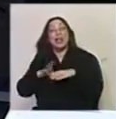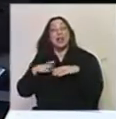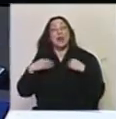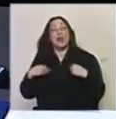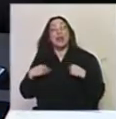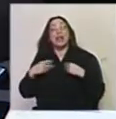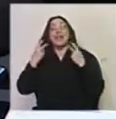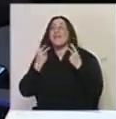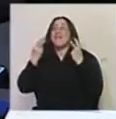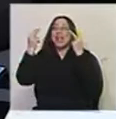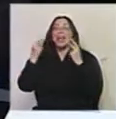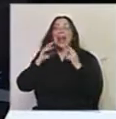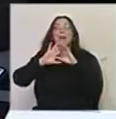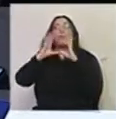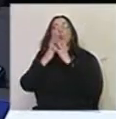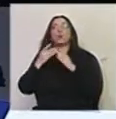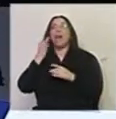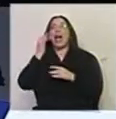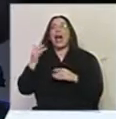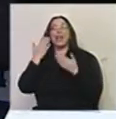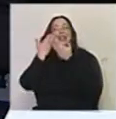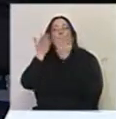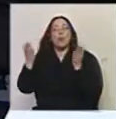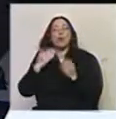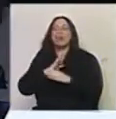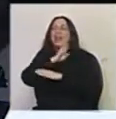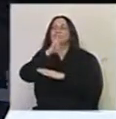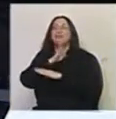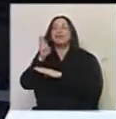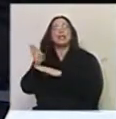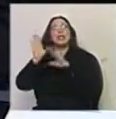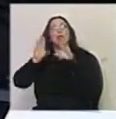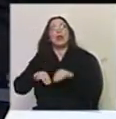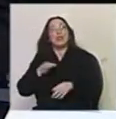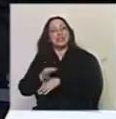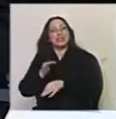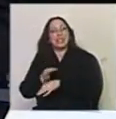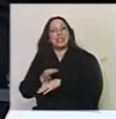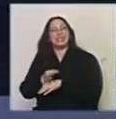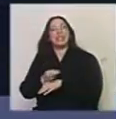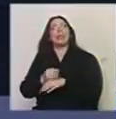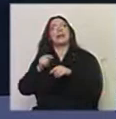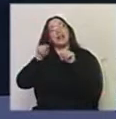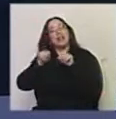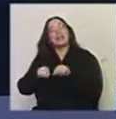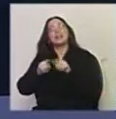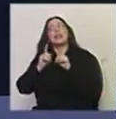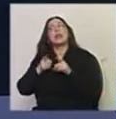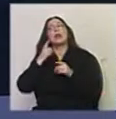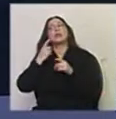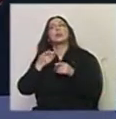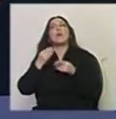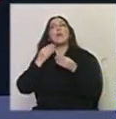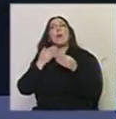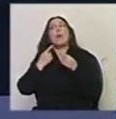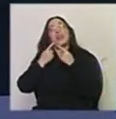de viajar por todo el mundo llevando su arte y por todo lo que se les enseña aquí. Sí, también es eso que es una oferta que es un